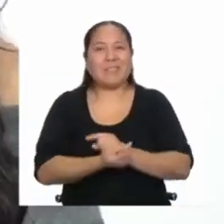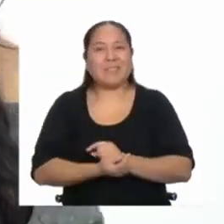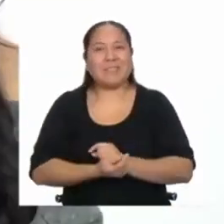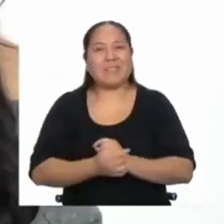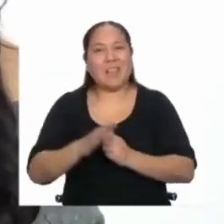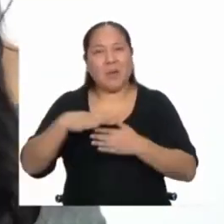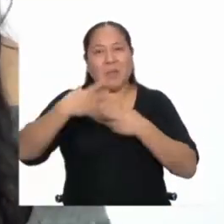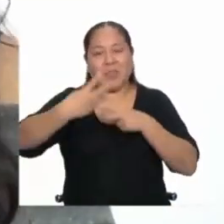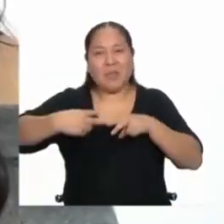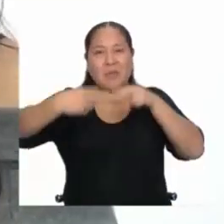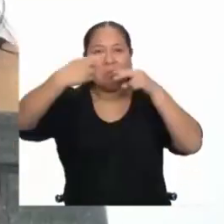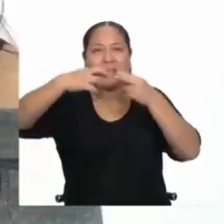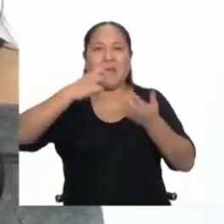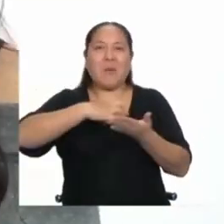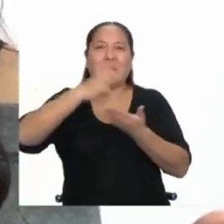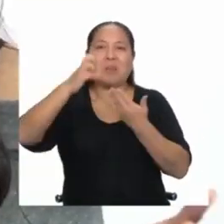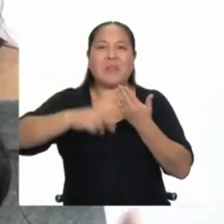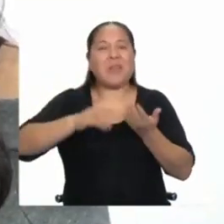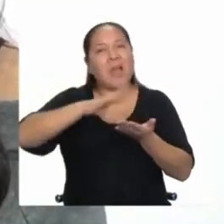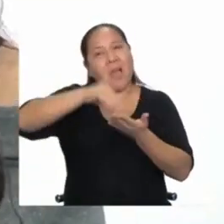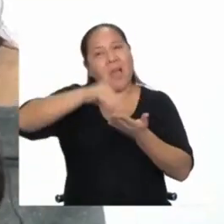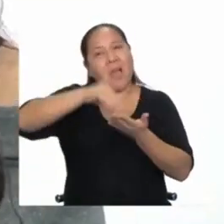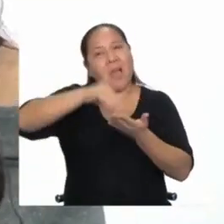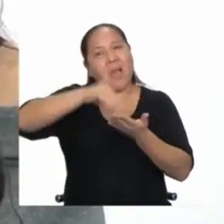en el siguiente episodio de Aprendo en Casa. Aprendo en Casa.